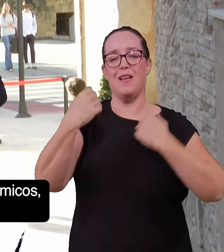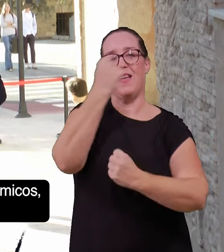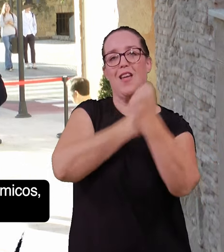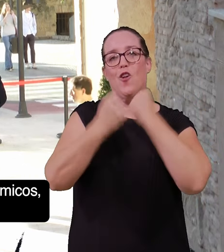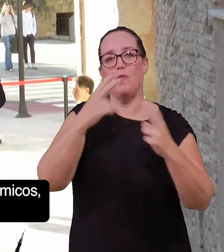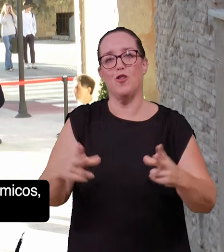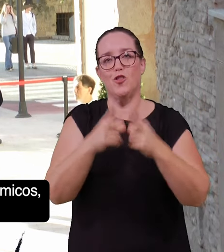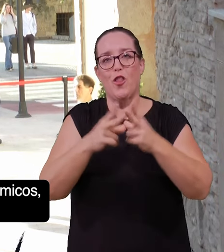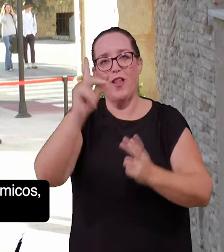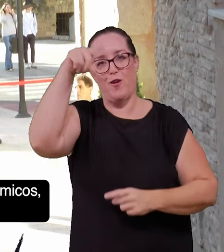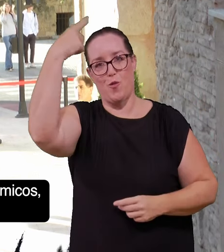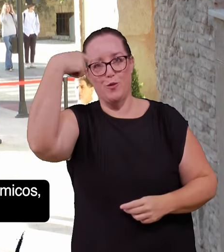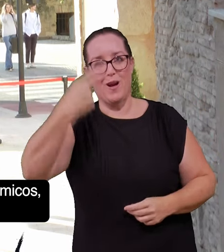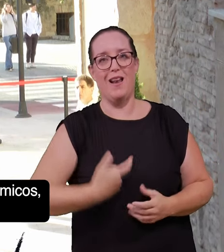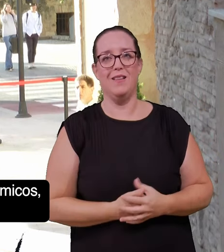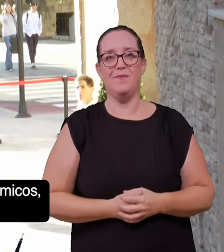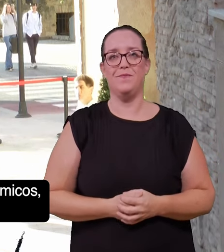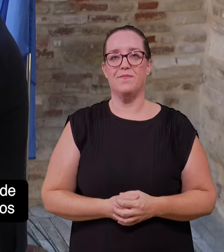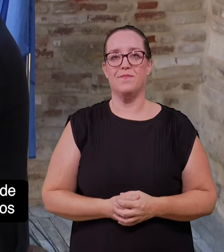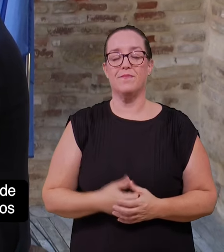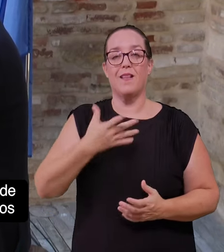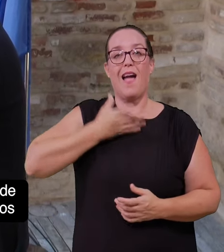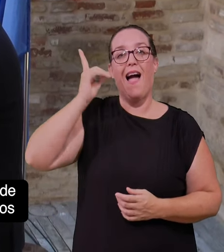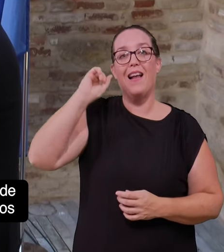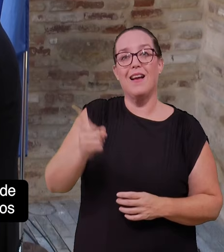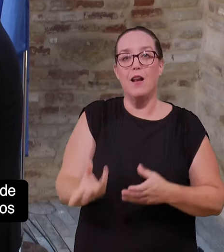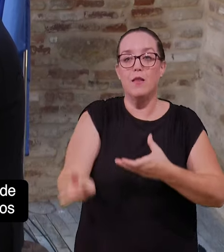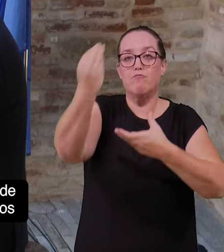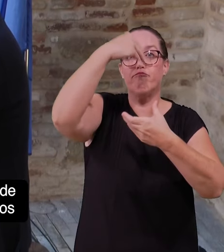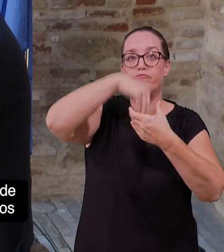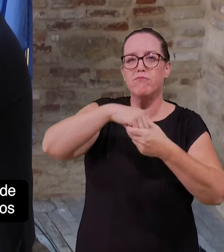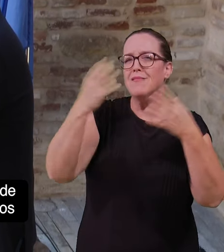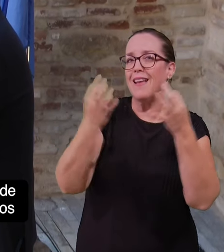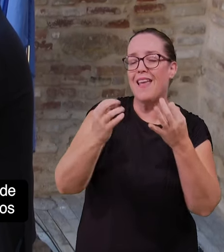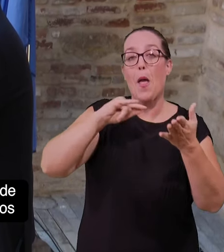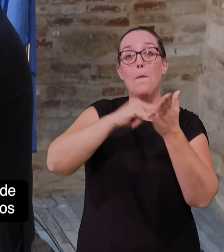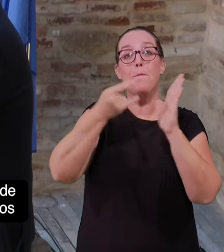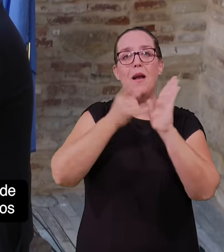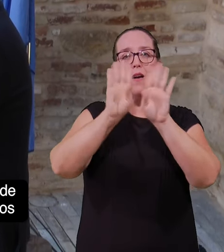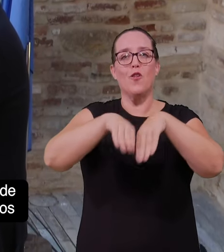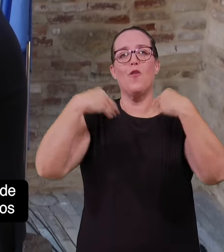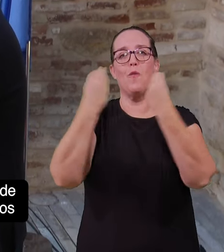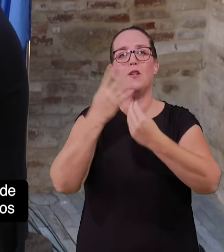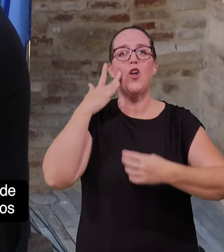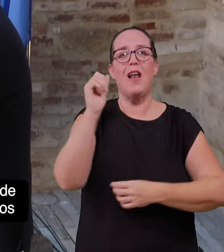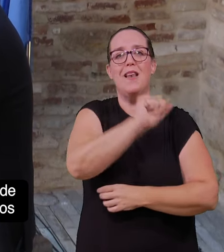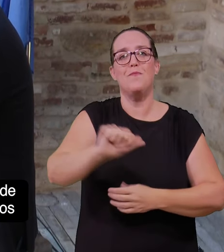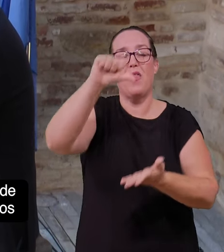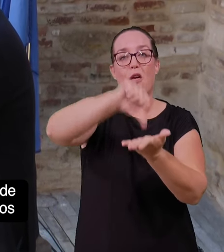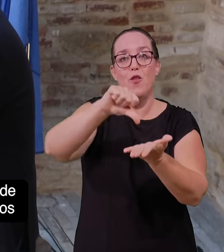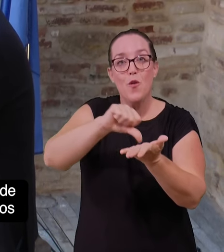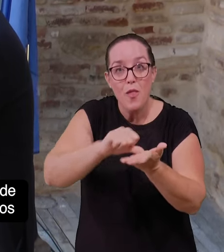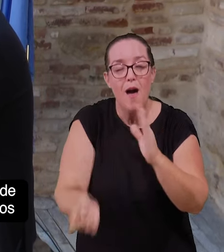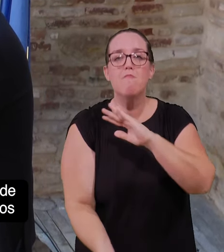senda del diálogo con los agentes económicos, sociales y culturales. El alcalde ha incluido en ese balance un plan integral de limpieza para la ciudad,